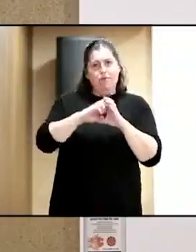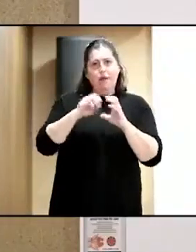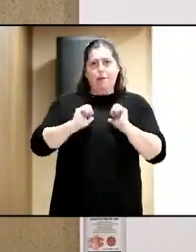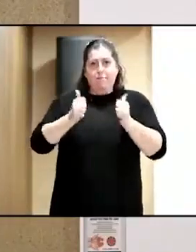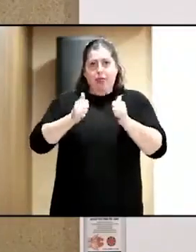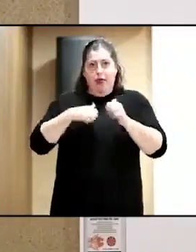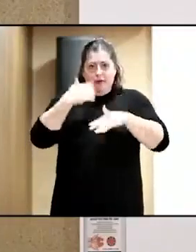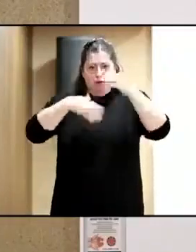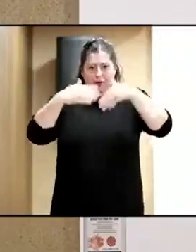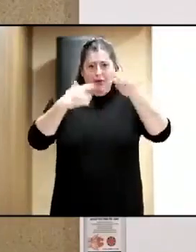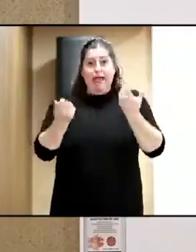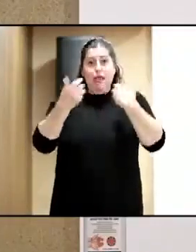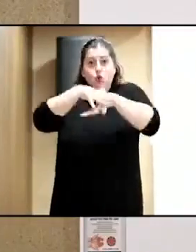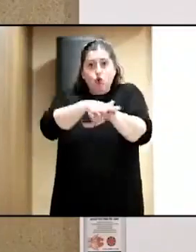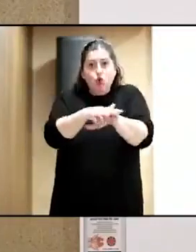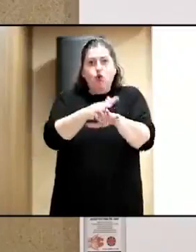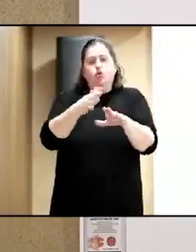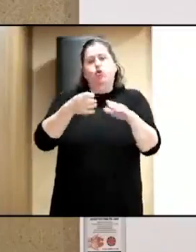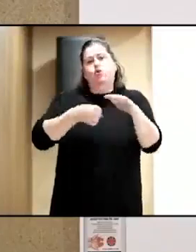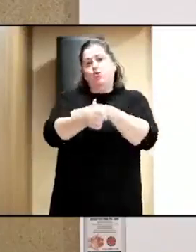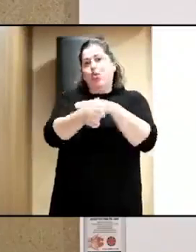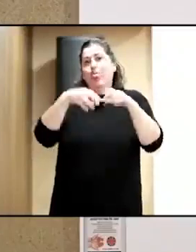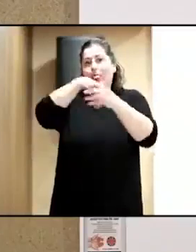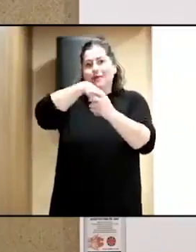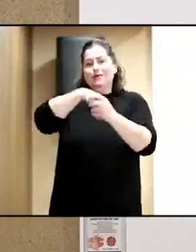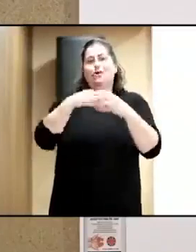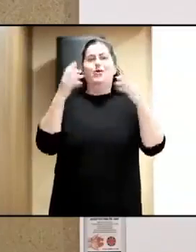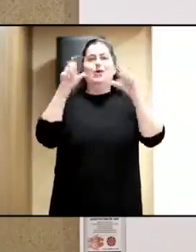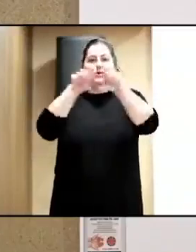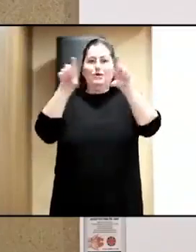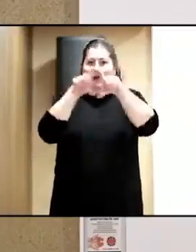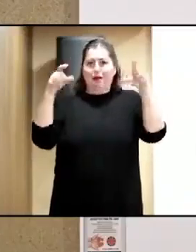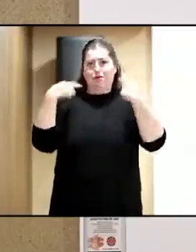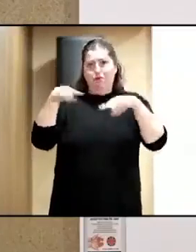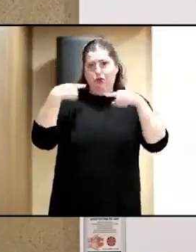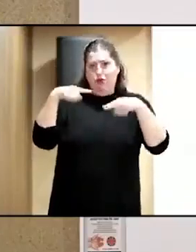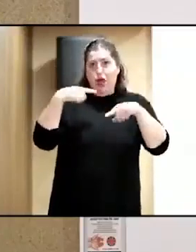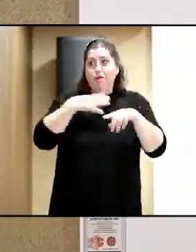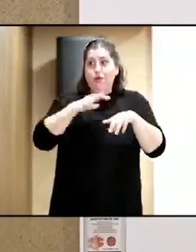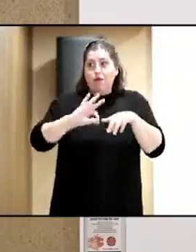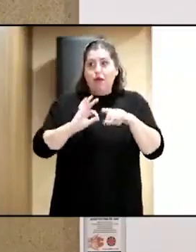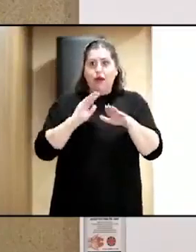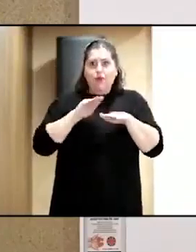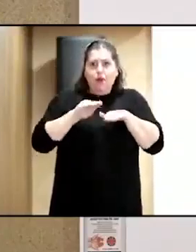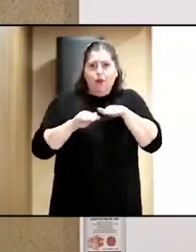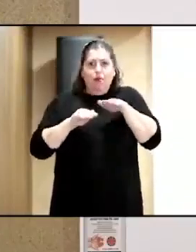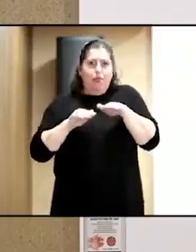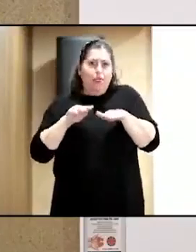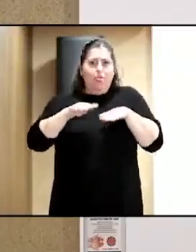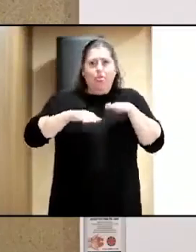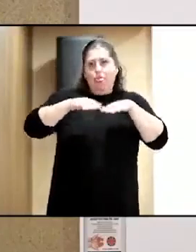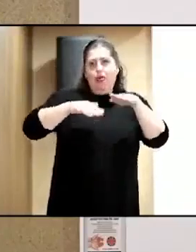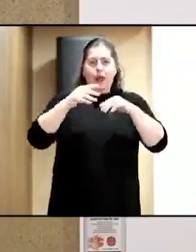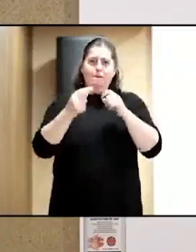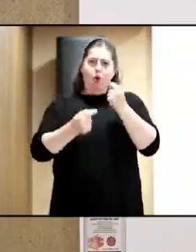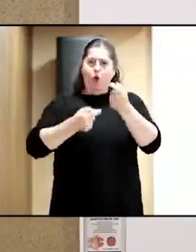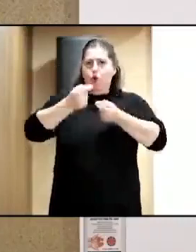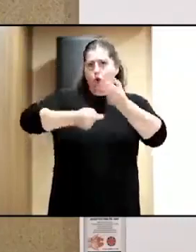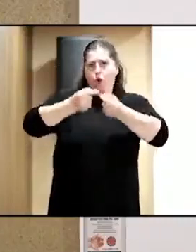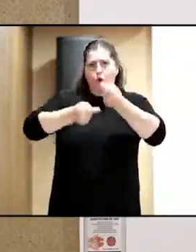inclusión a la industria cultural, en el que pudimos poner o dar los primeros pasitos en este,